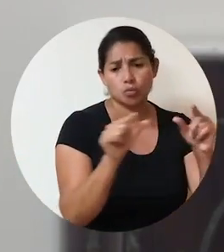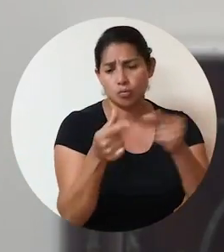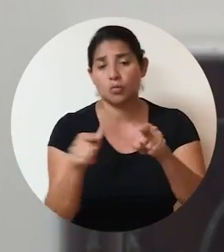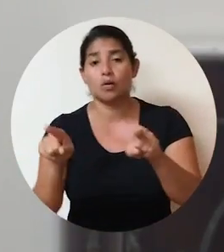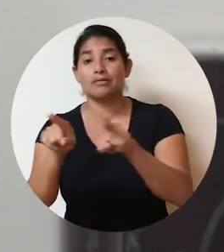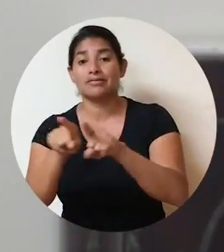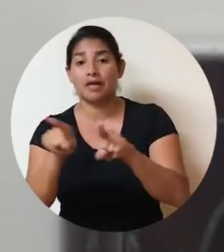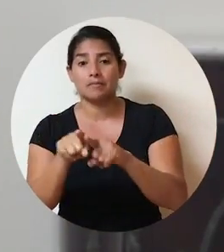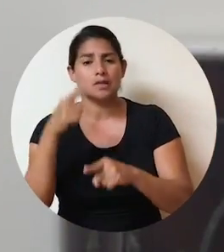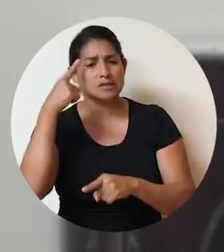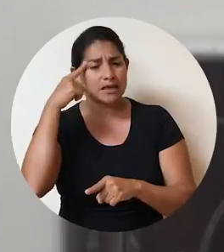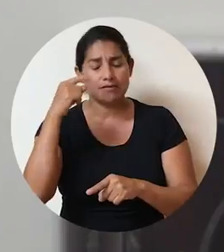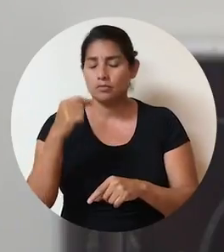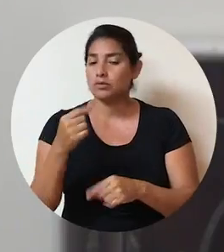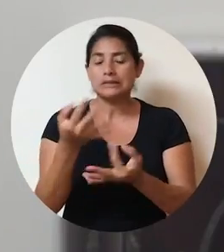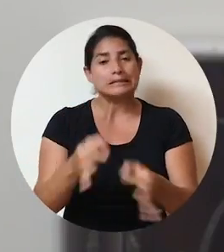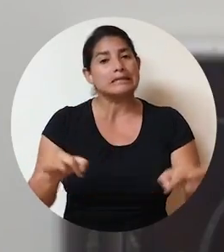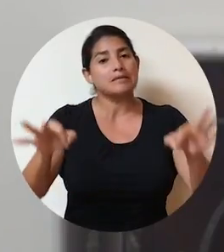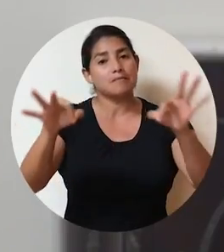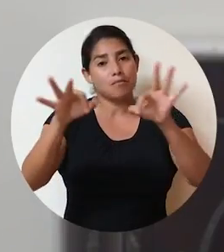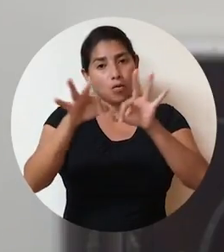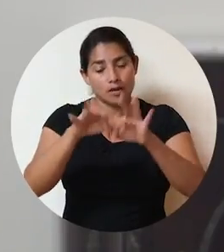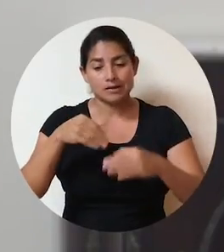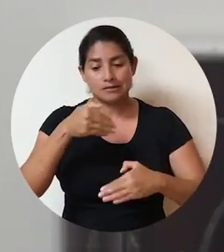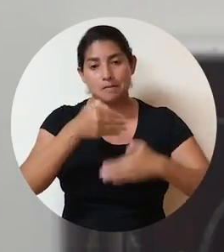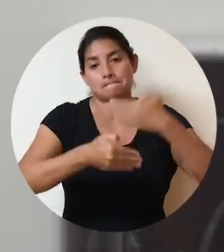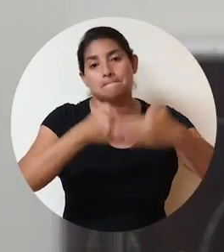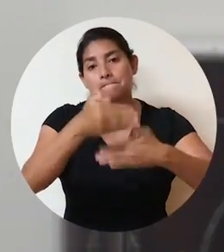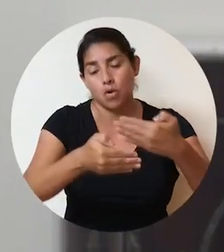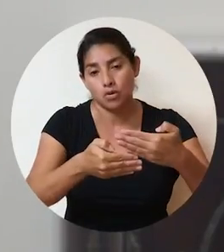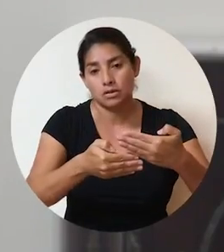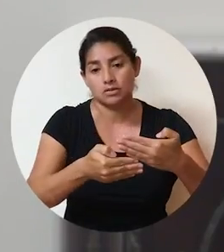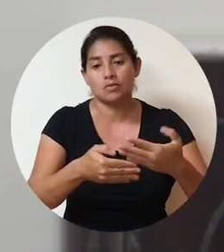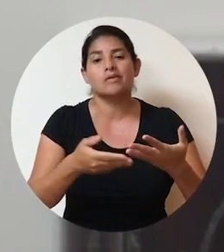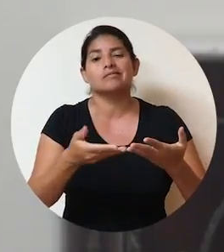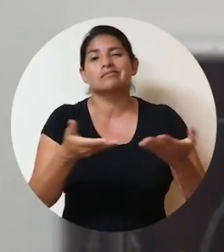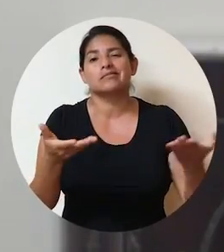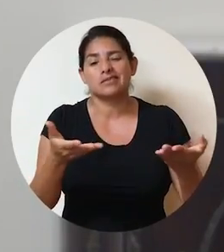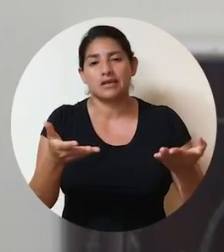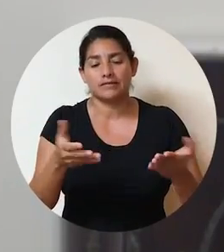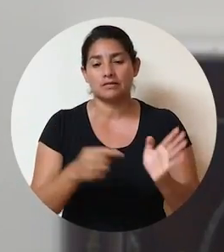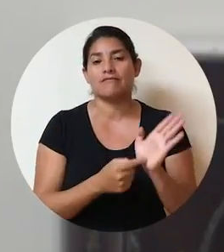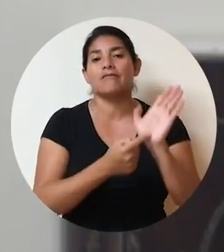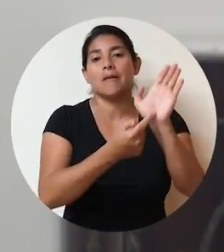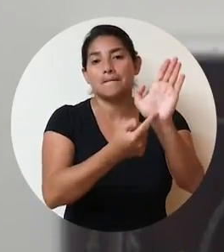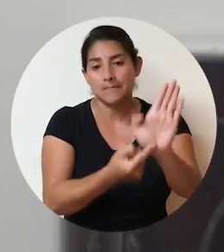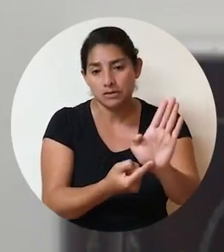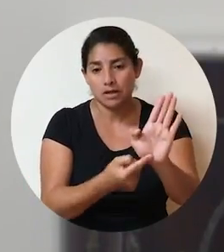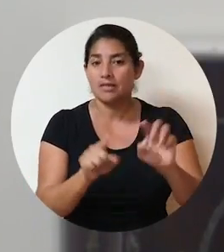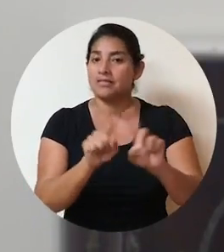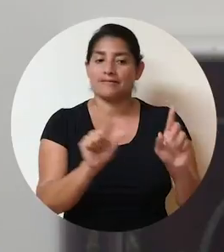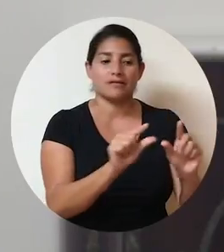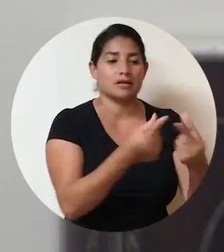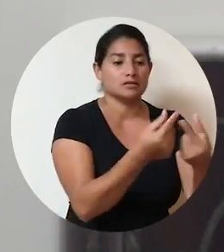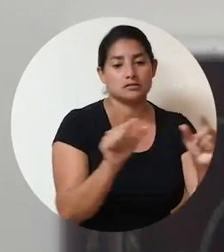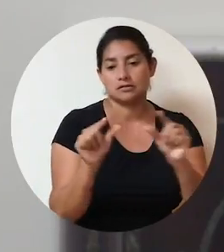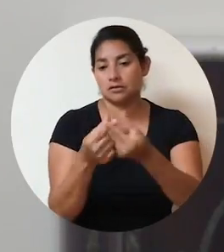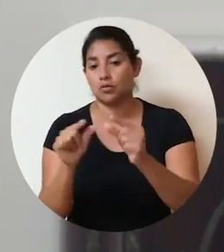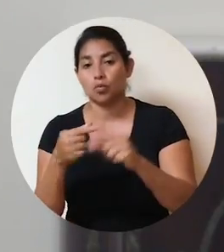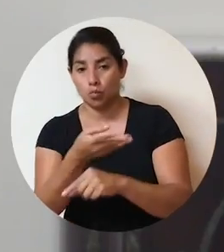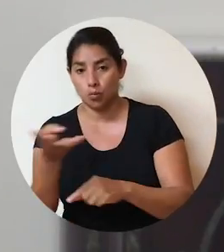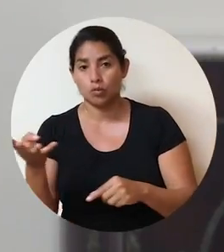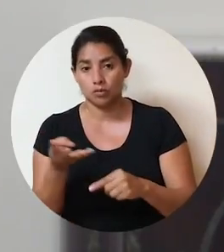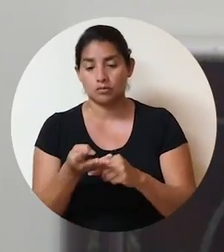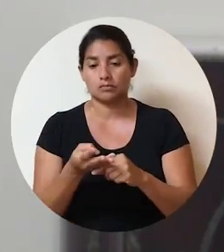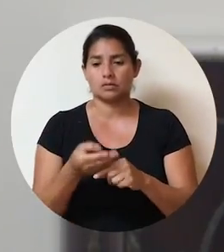otros actores, ya que serán fundamentales en este proceso que debe tener la representación multisectorial.